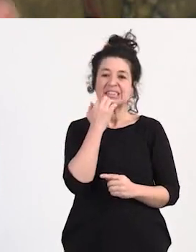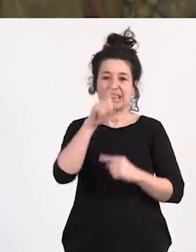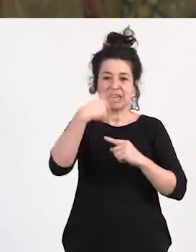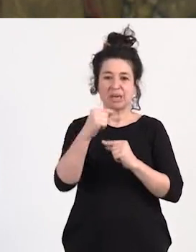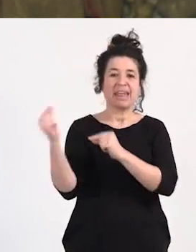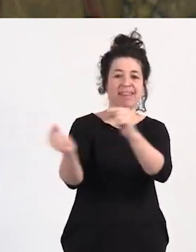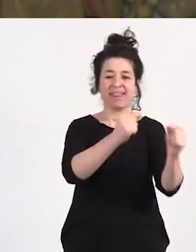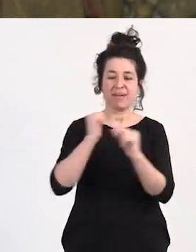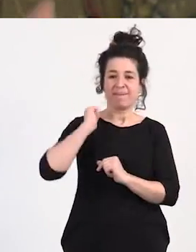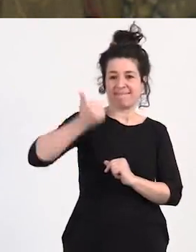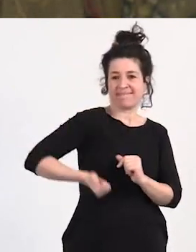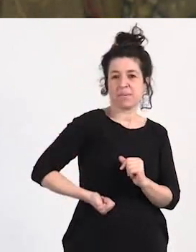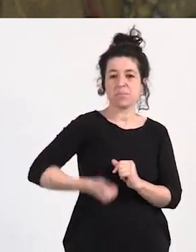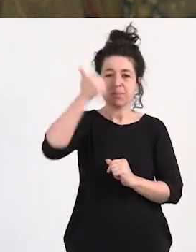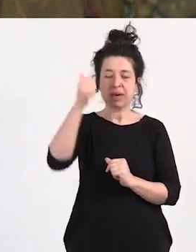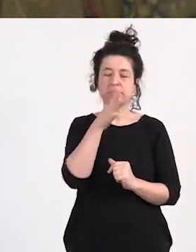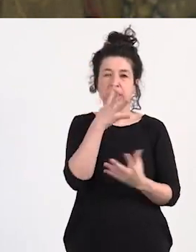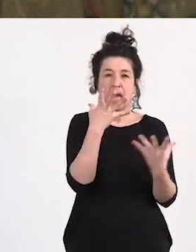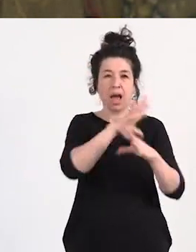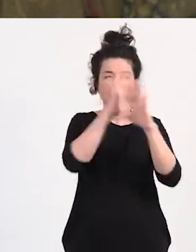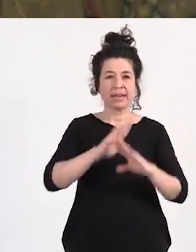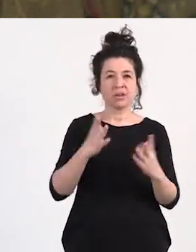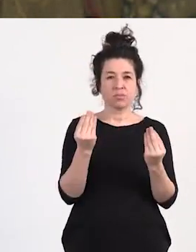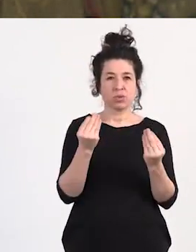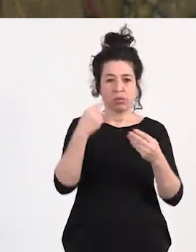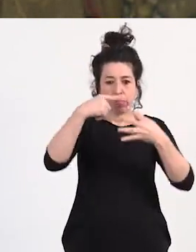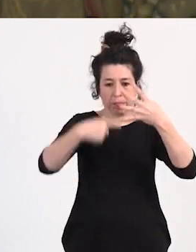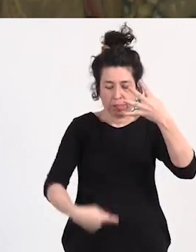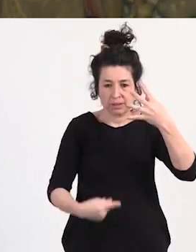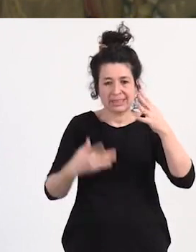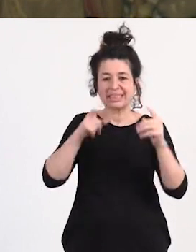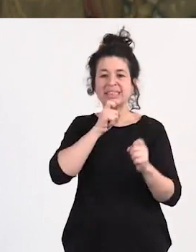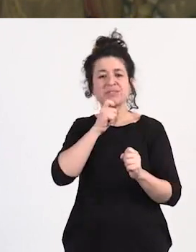a veces son tantas cosas que es muy difícil de poder explicarlo todo